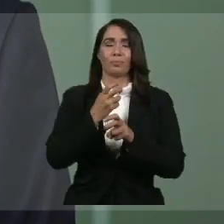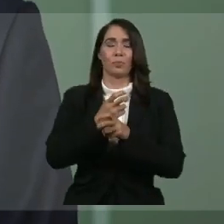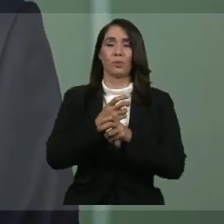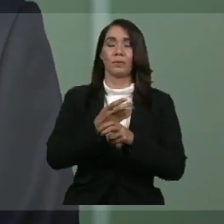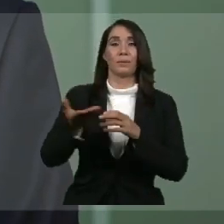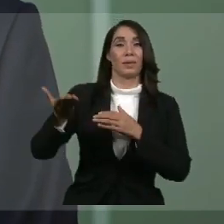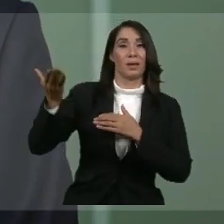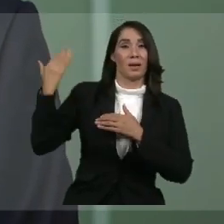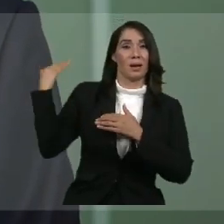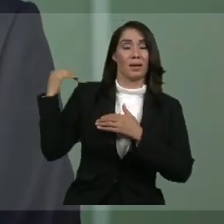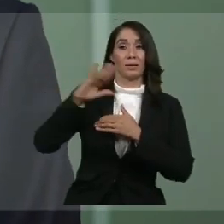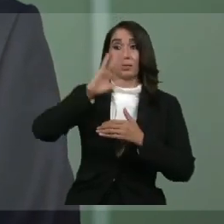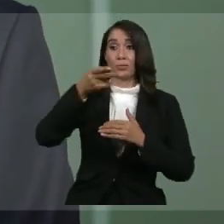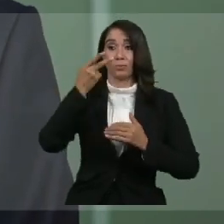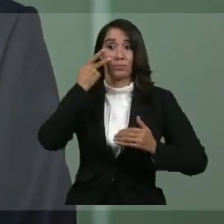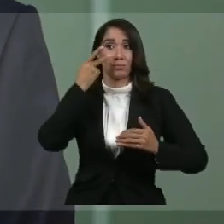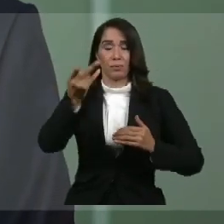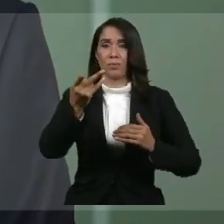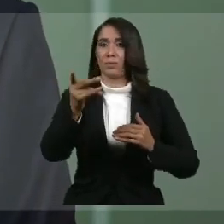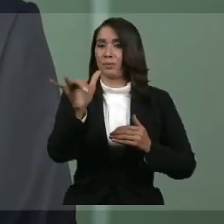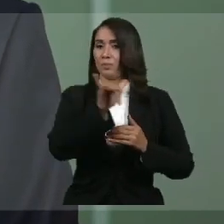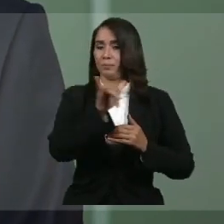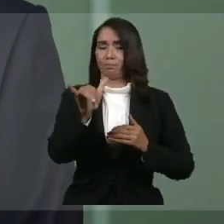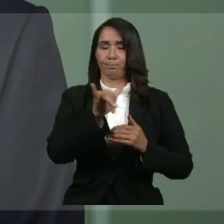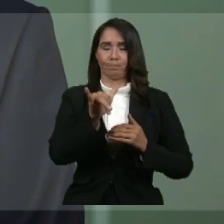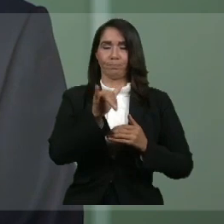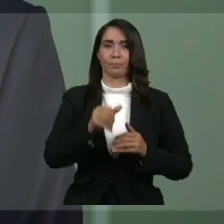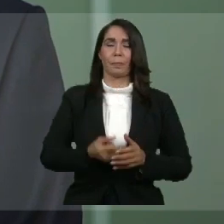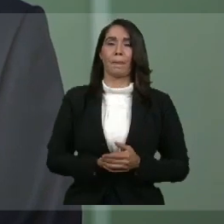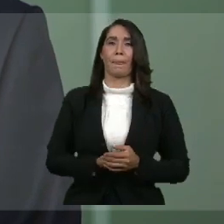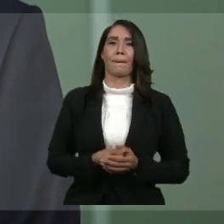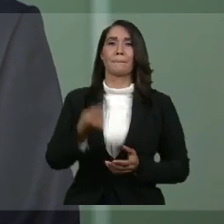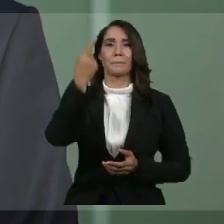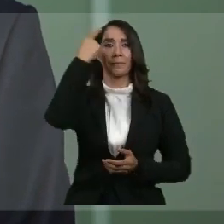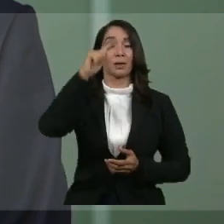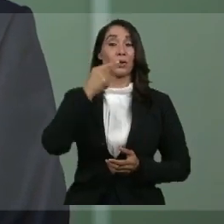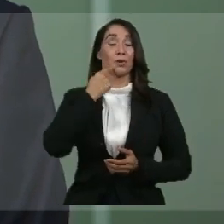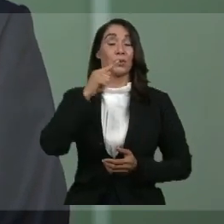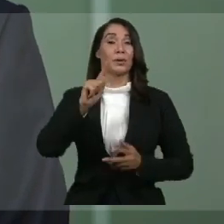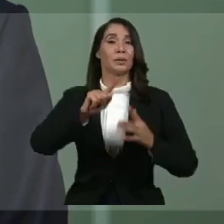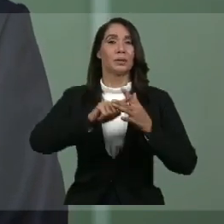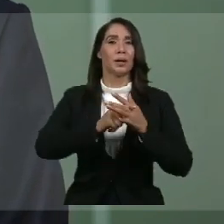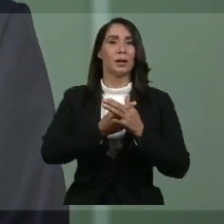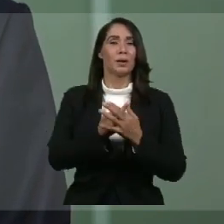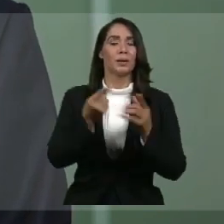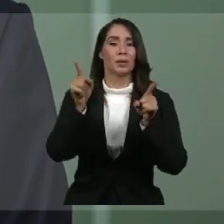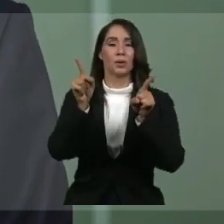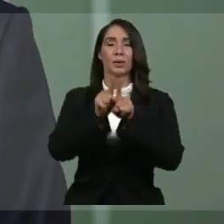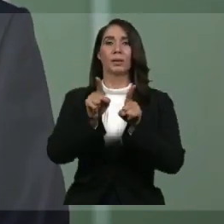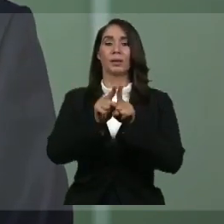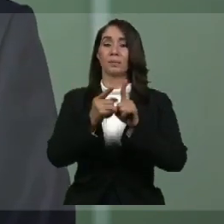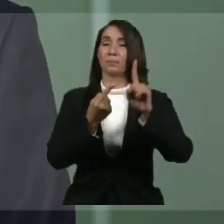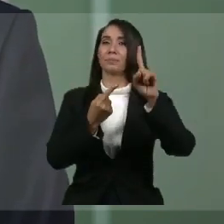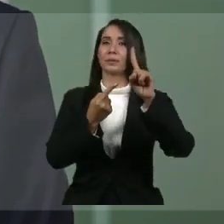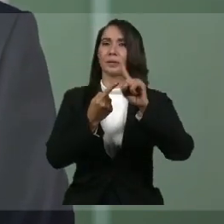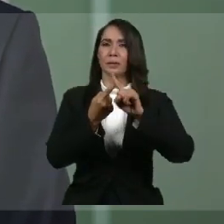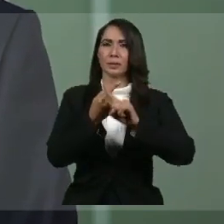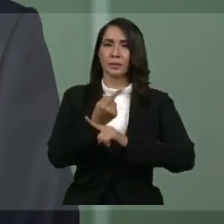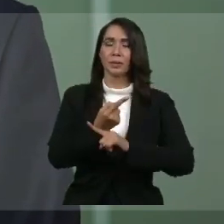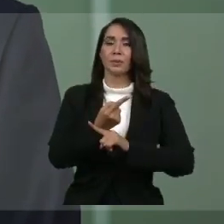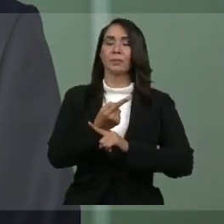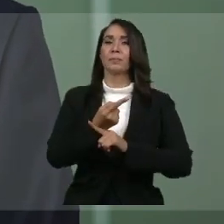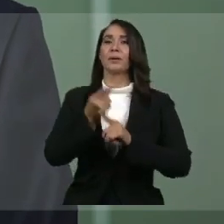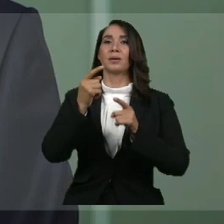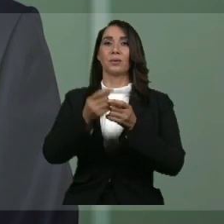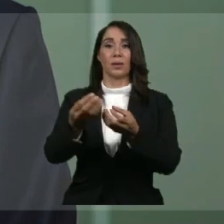antes lo habíamos vivido. Pero como les decía al principio, también ha sido un mes que nos deja